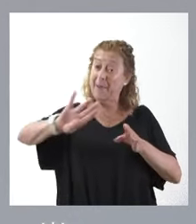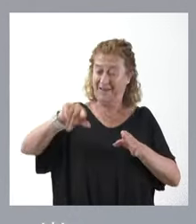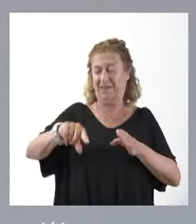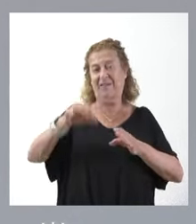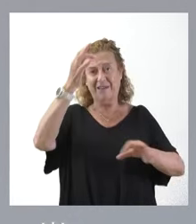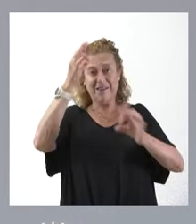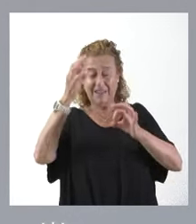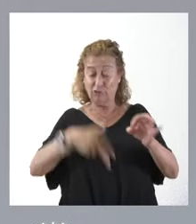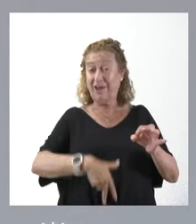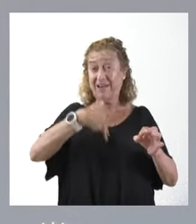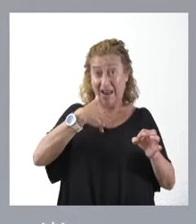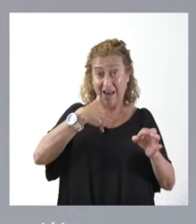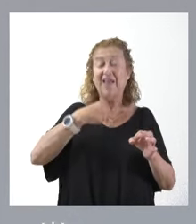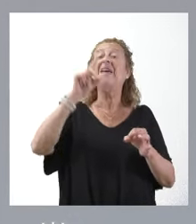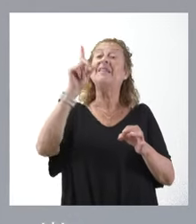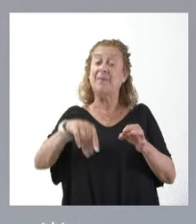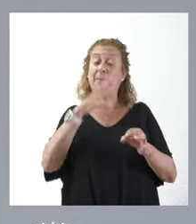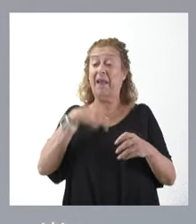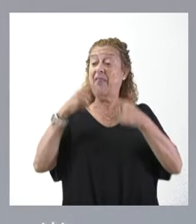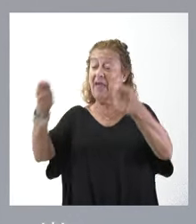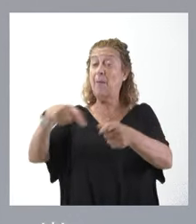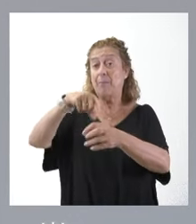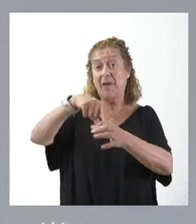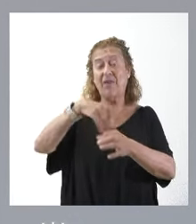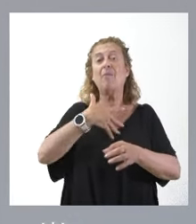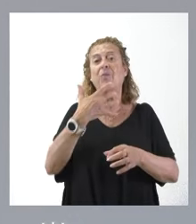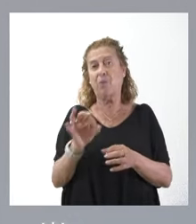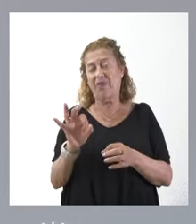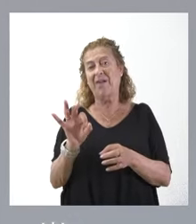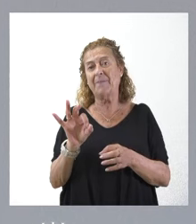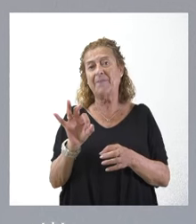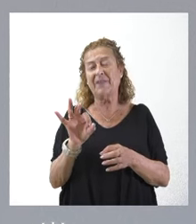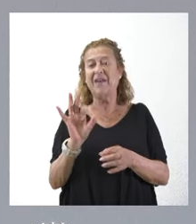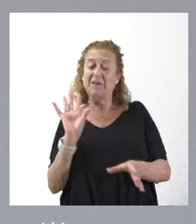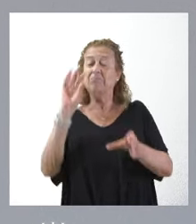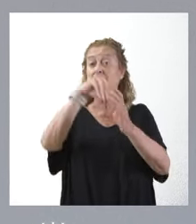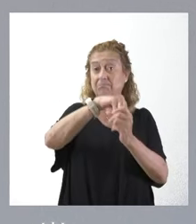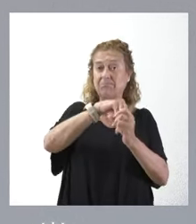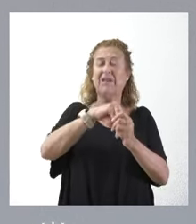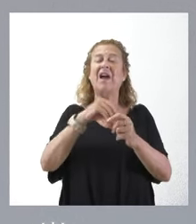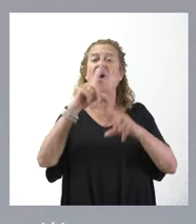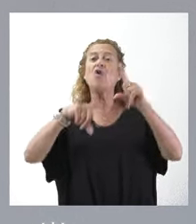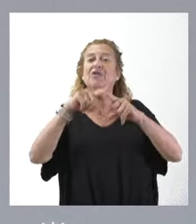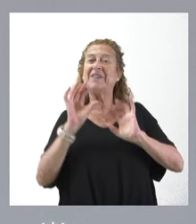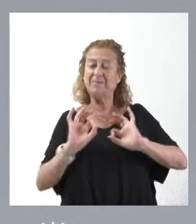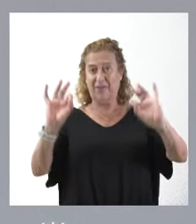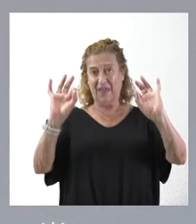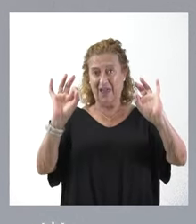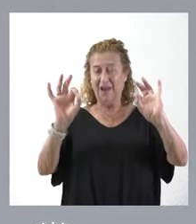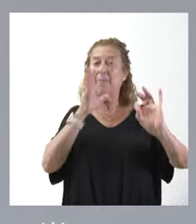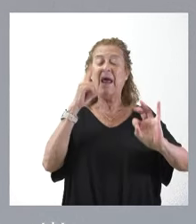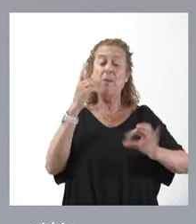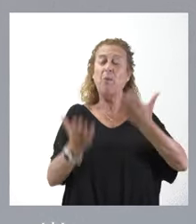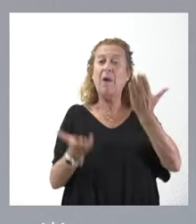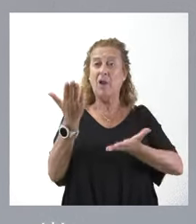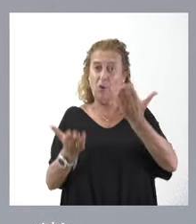criterios generales, para adjudicar la plaza, se podían introducir elementos especiales a valorar